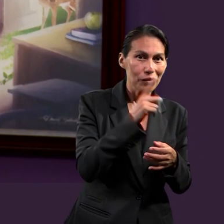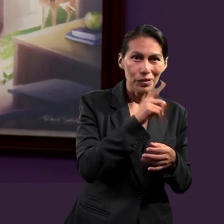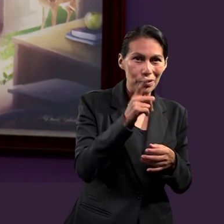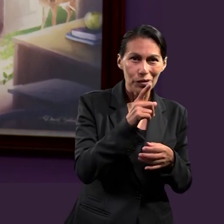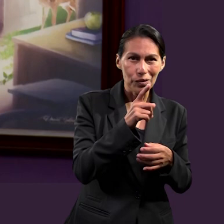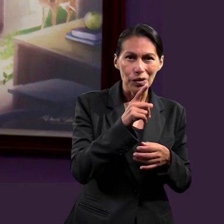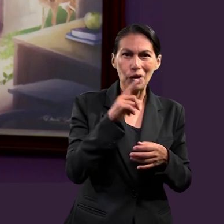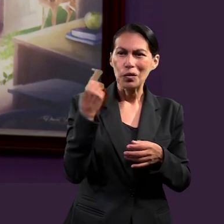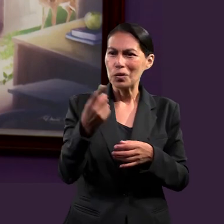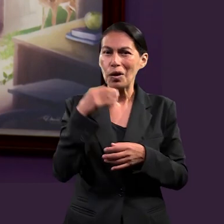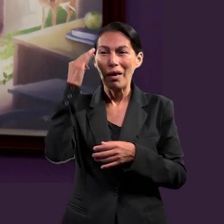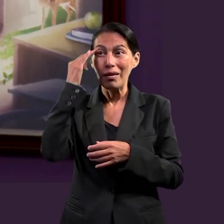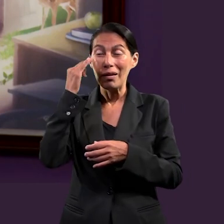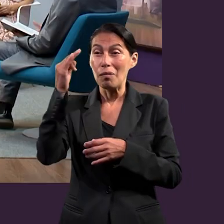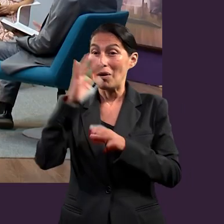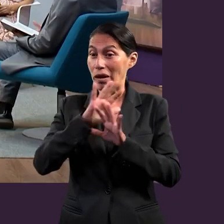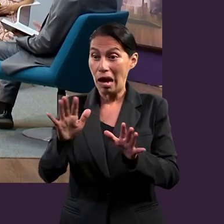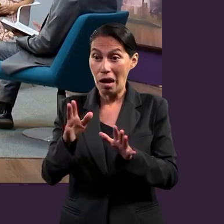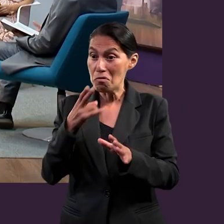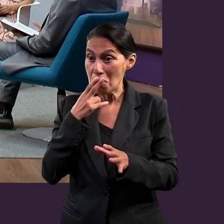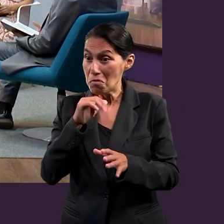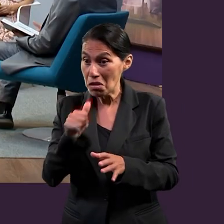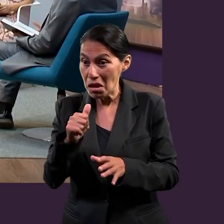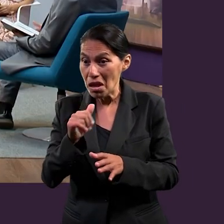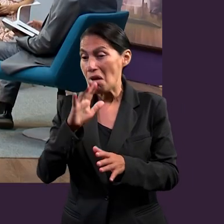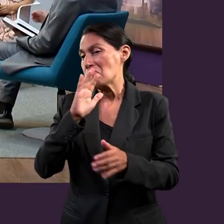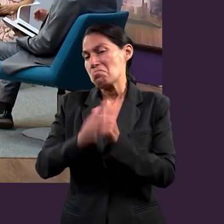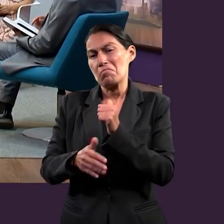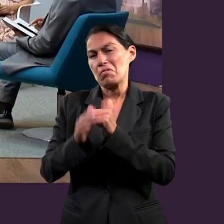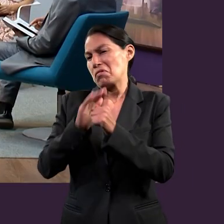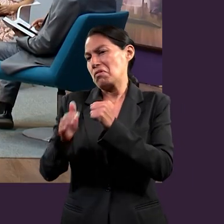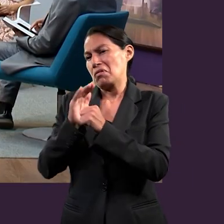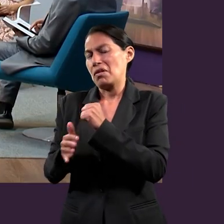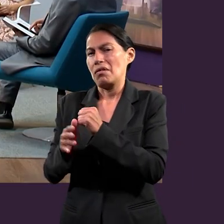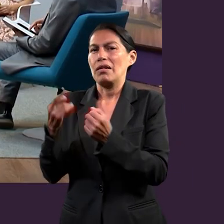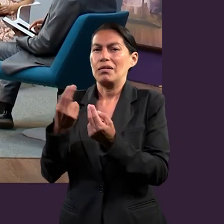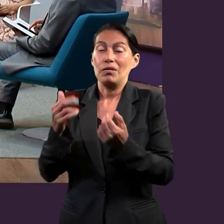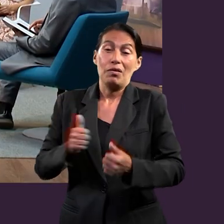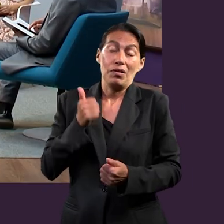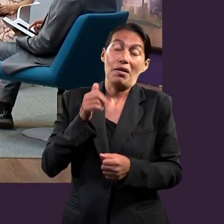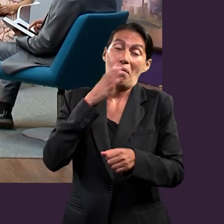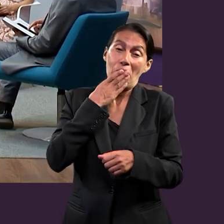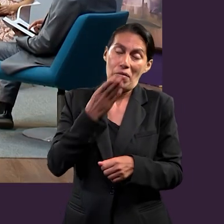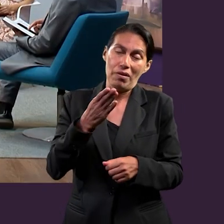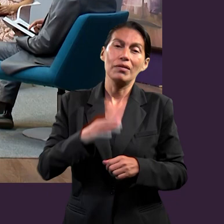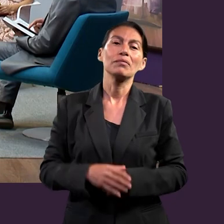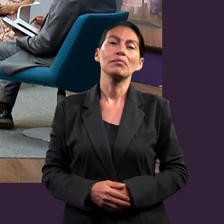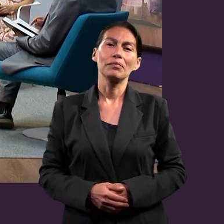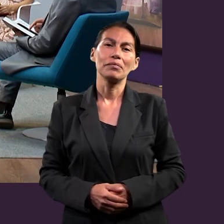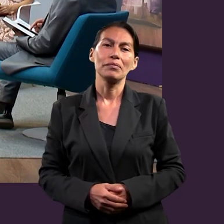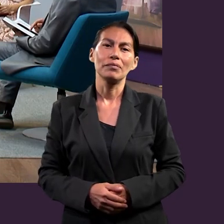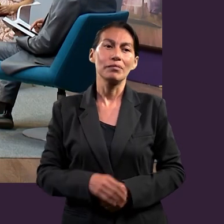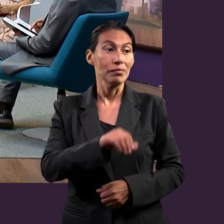hay que aprovecharlo de la mejor forma. Muy bien. ¿Quieren compartir algo más?